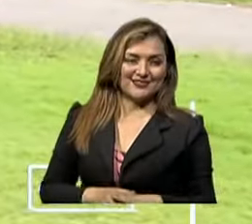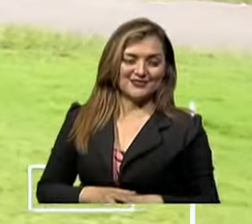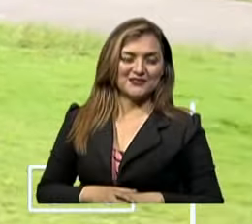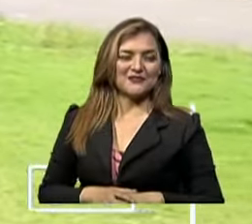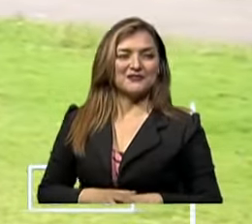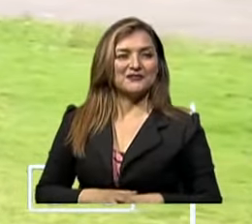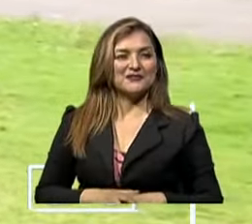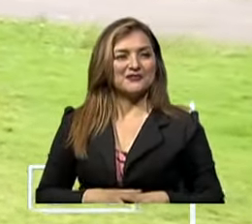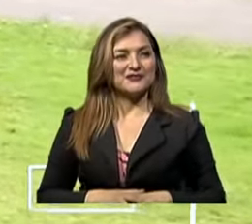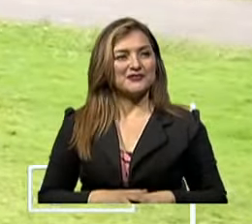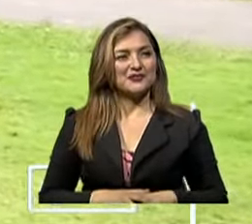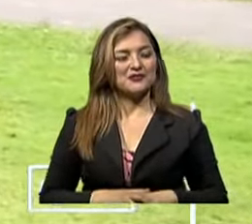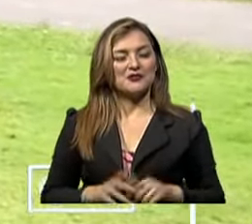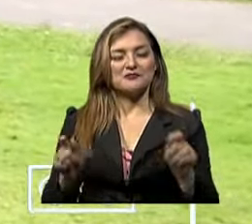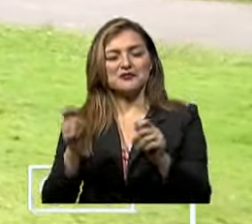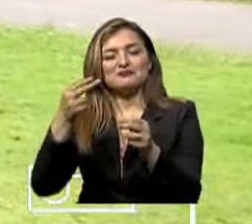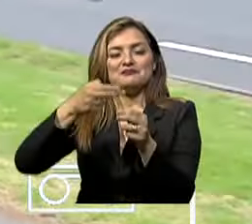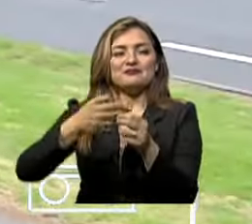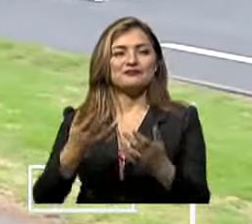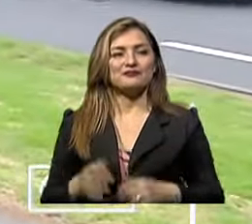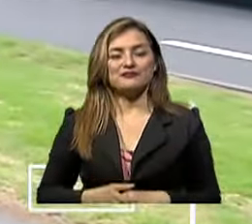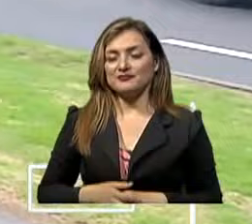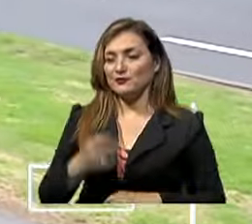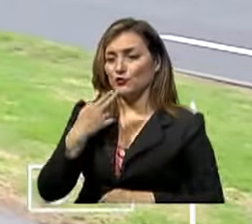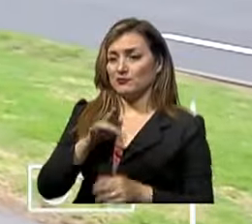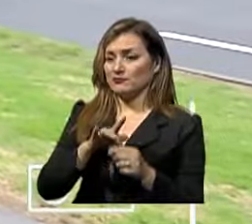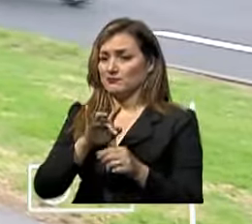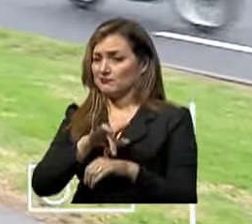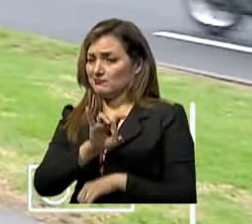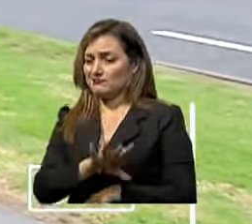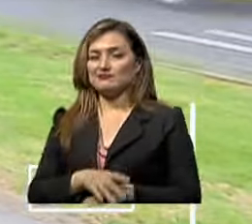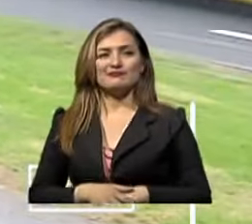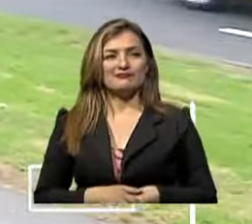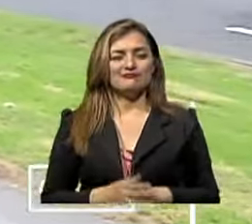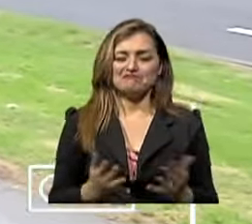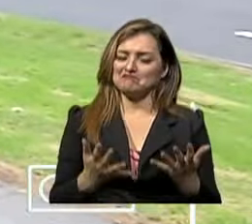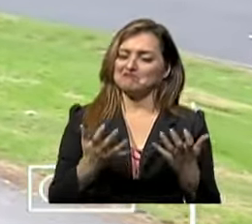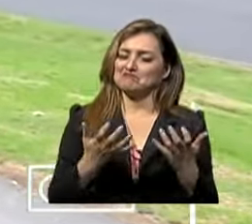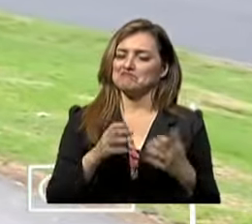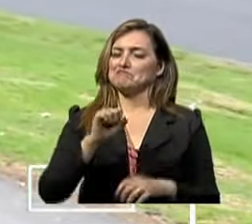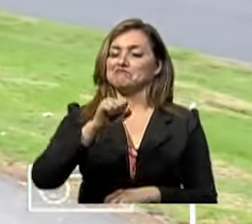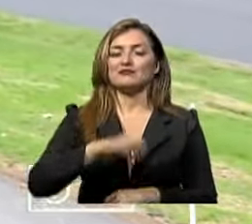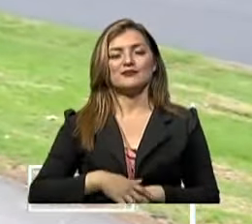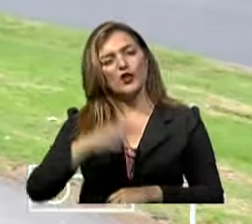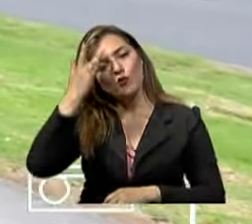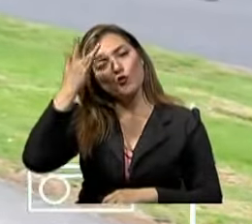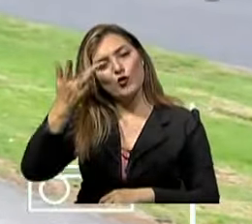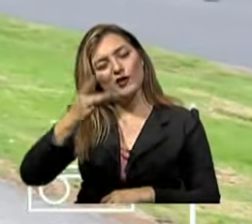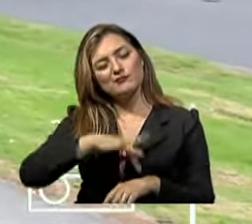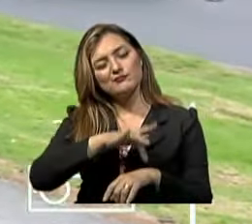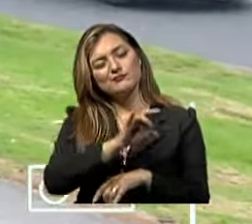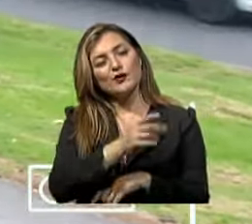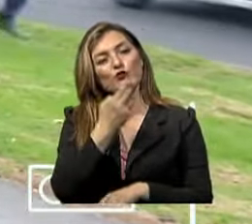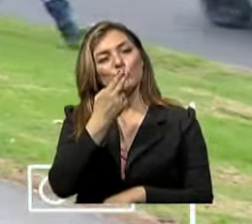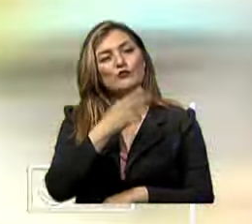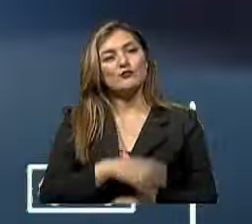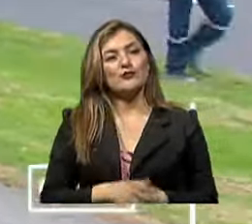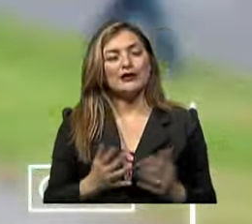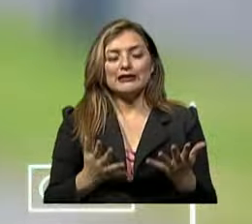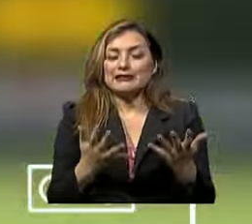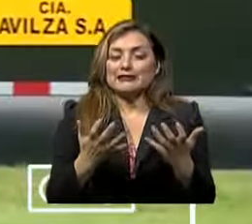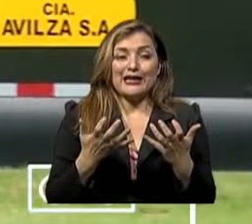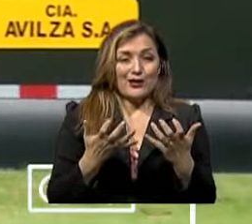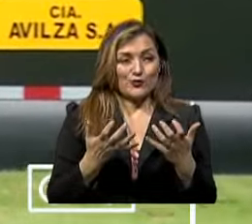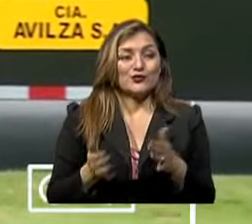¿Dejaría de fumar? Claro, ¿por qué no? Sí, se intenta ¿Por qué dejarías de fumar? No, o sea, estoy intentando